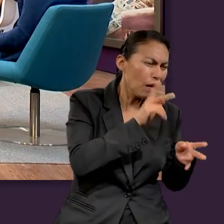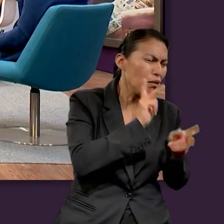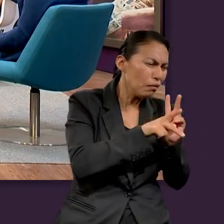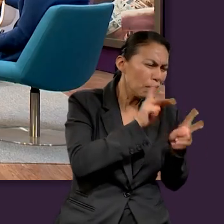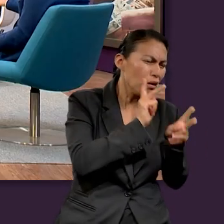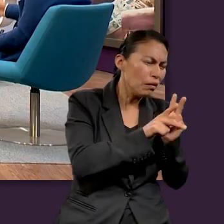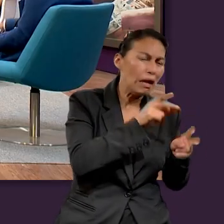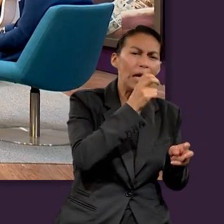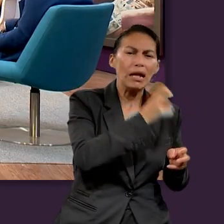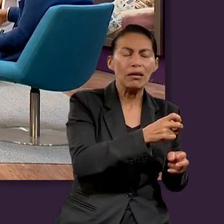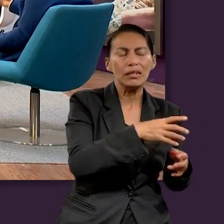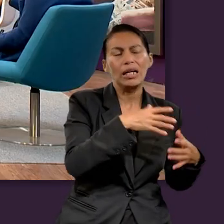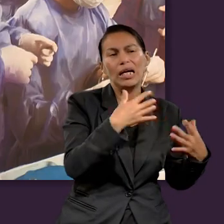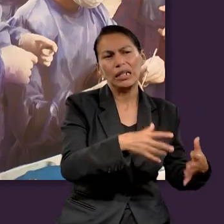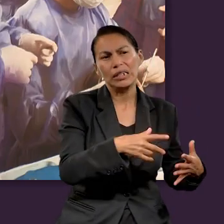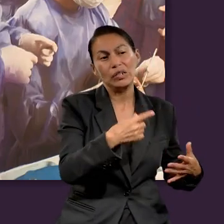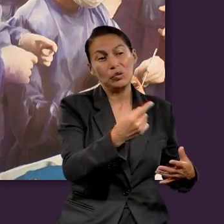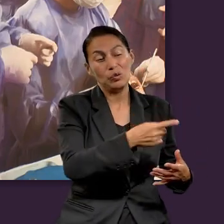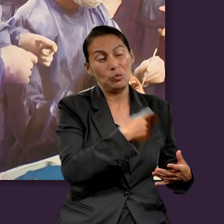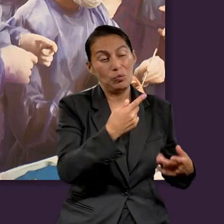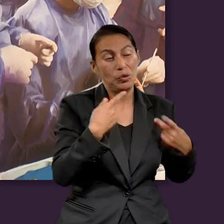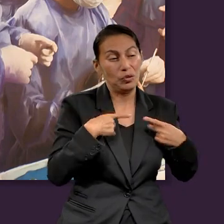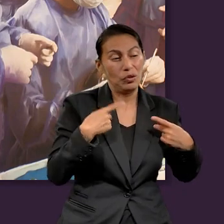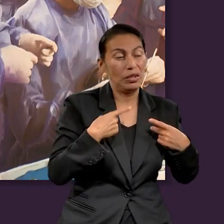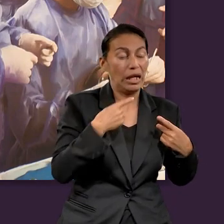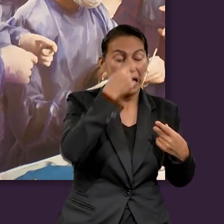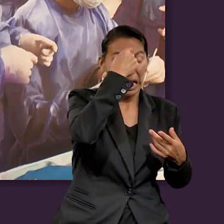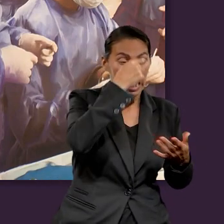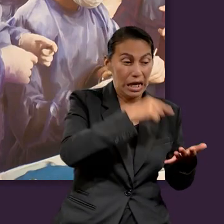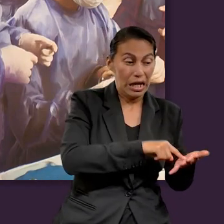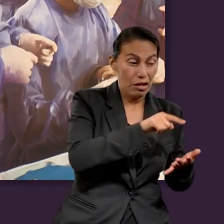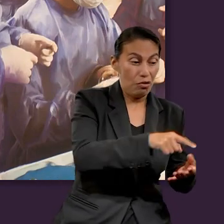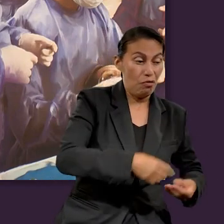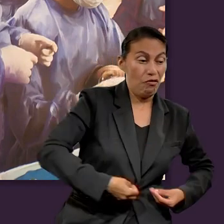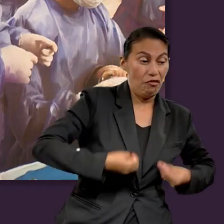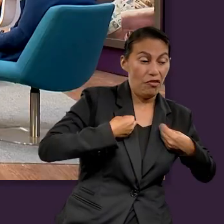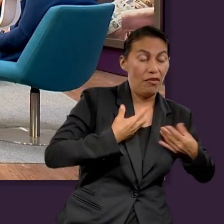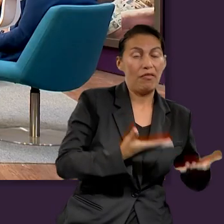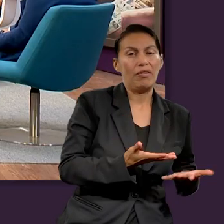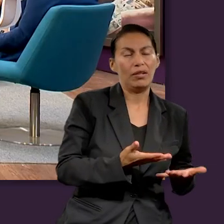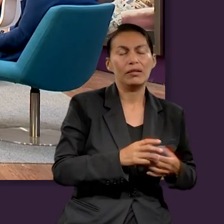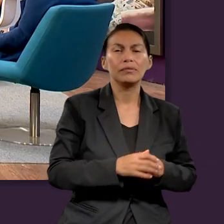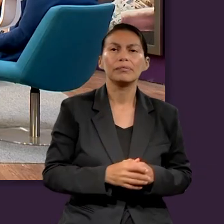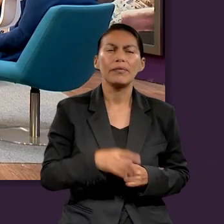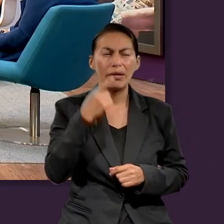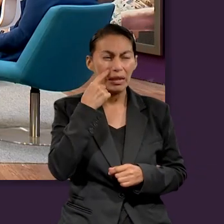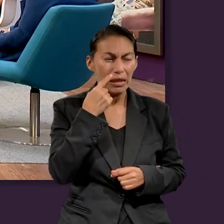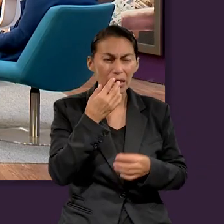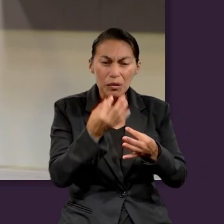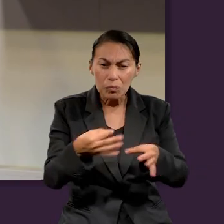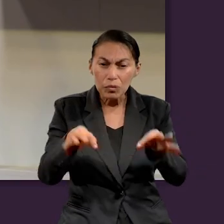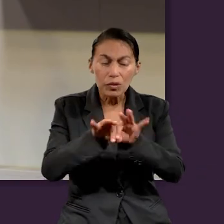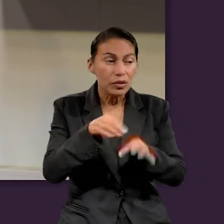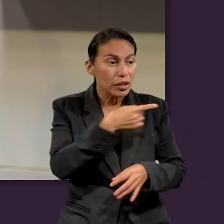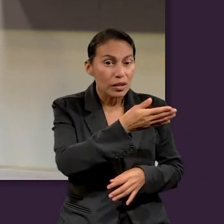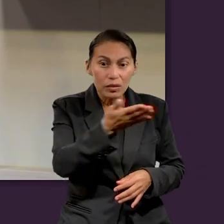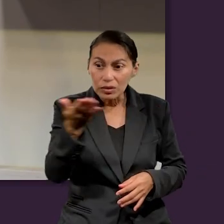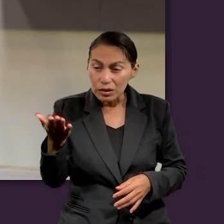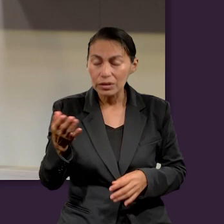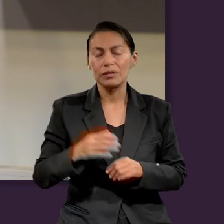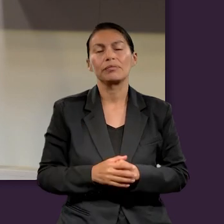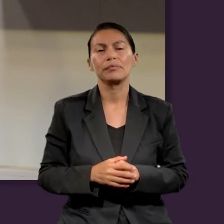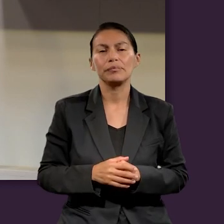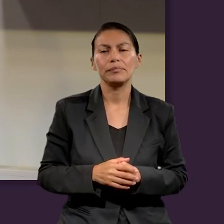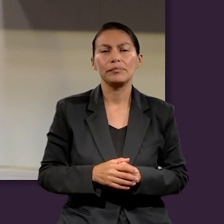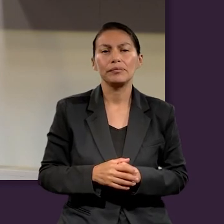teniendo contacto con ellos. Y es allí donde se viene esa tanda, lo que es un Y es importante, José Luis, Esmeralda y